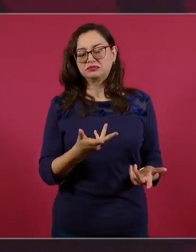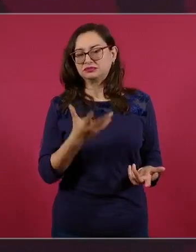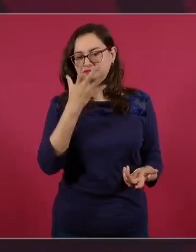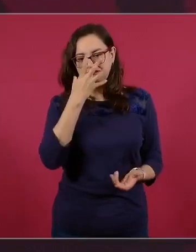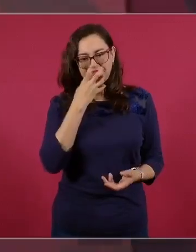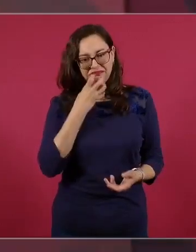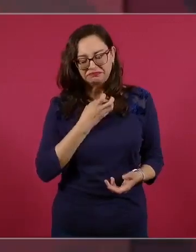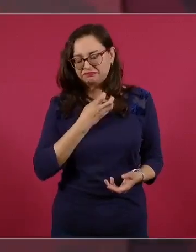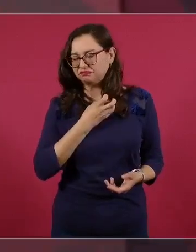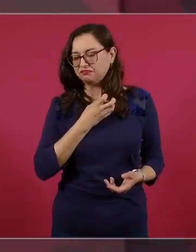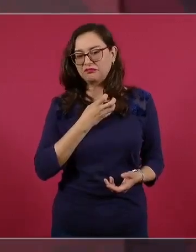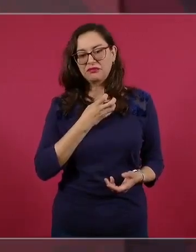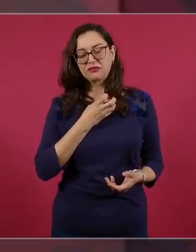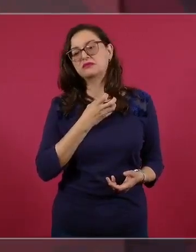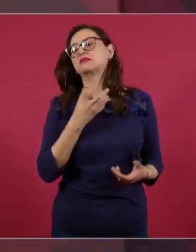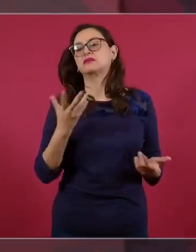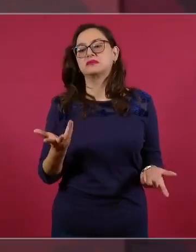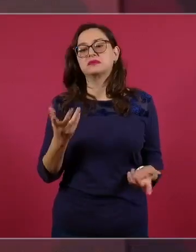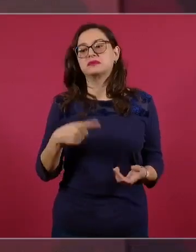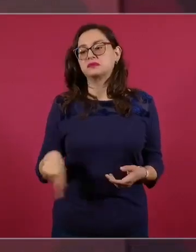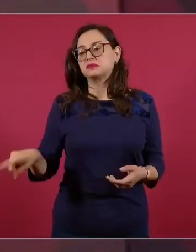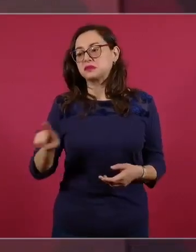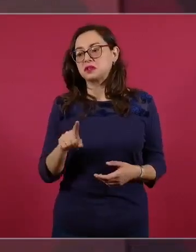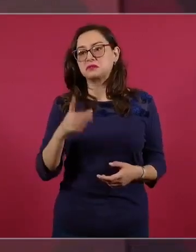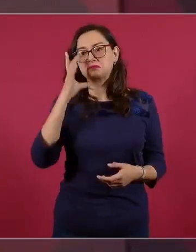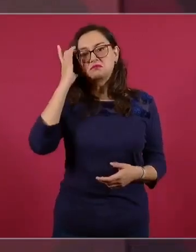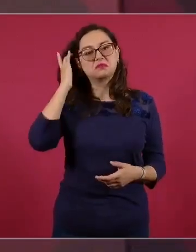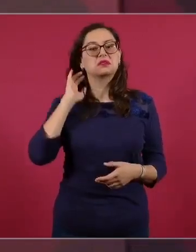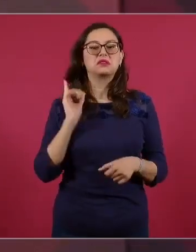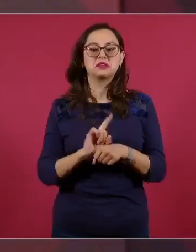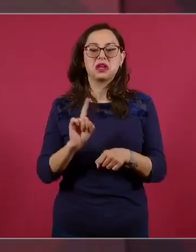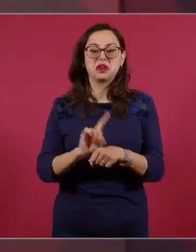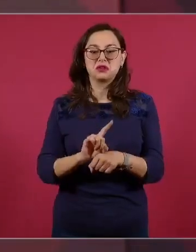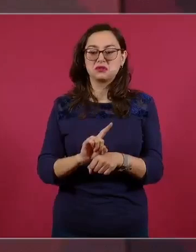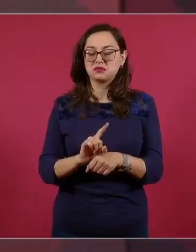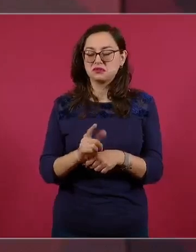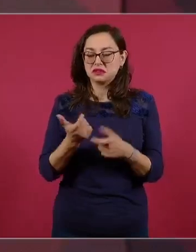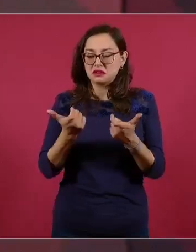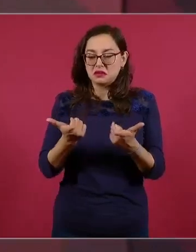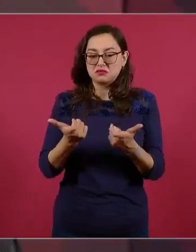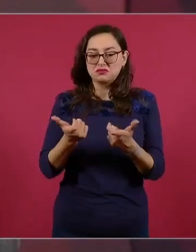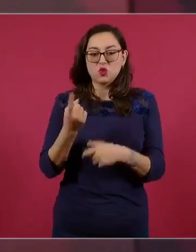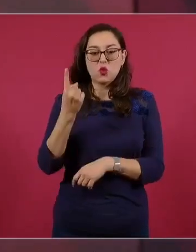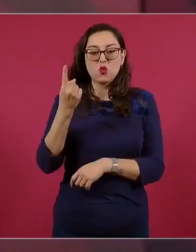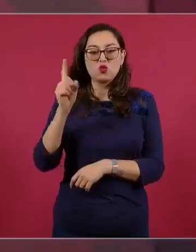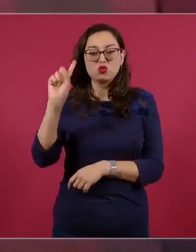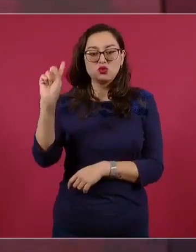triste, sobreviven con un dólar diario, mientras